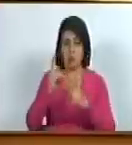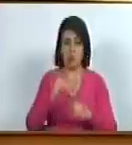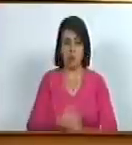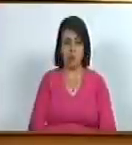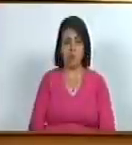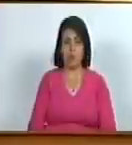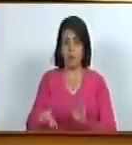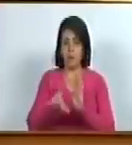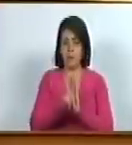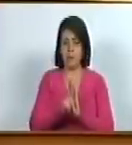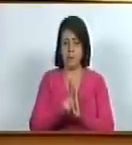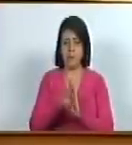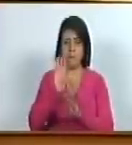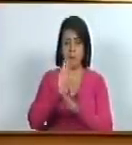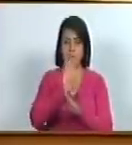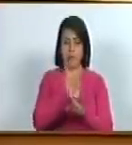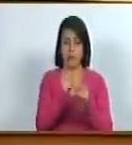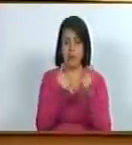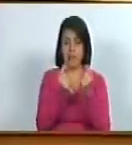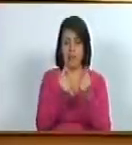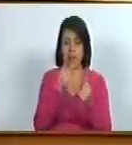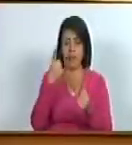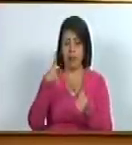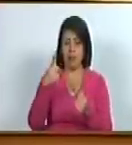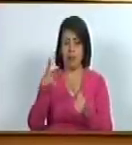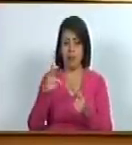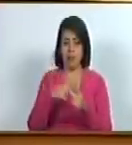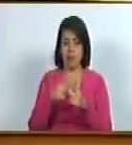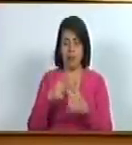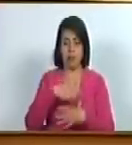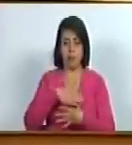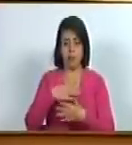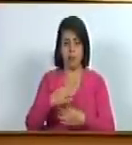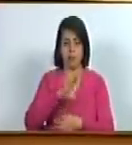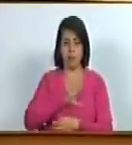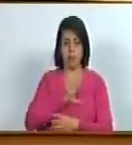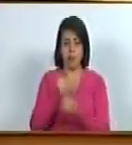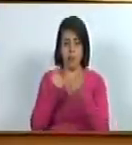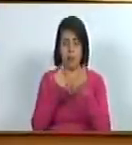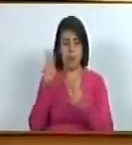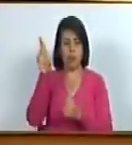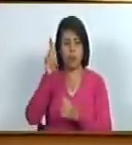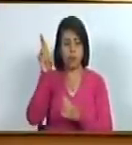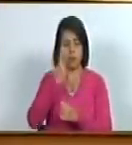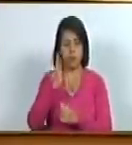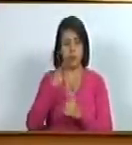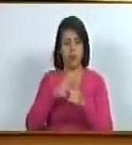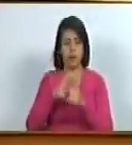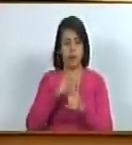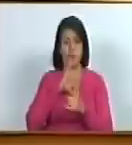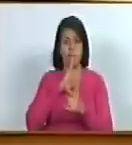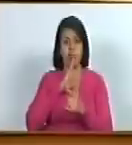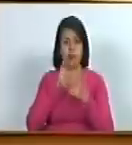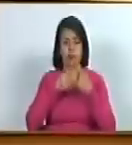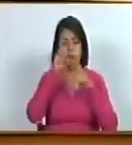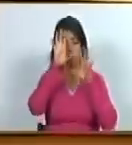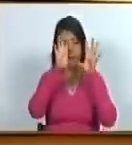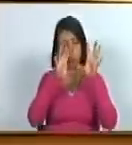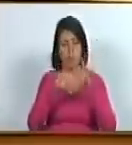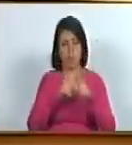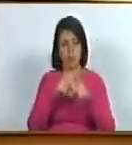la ley para la protección de activos derechos e intereses de la república y sus entidades en extranjeros